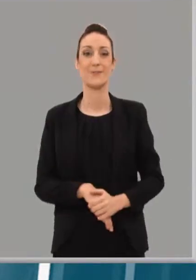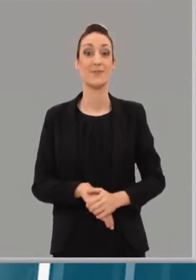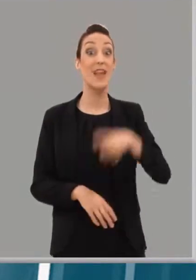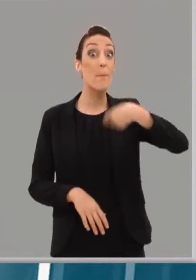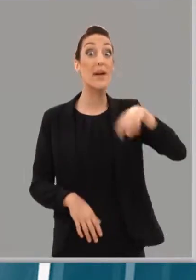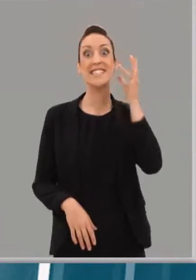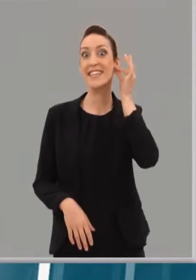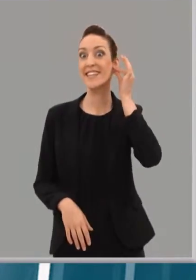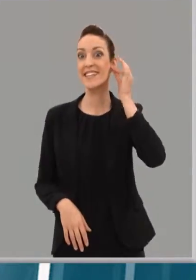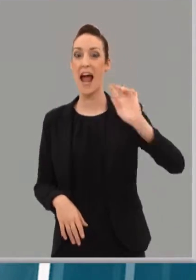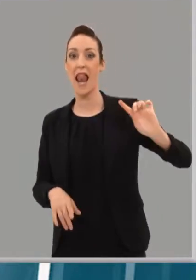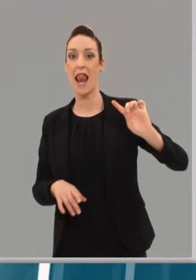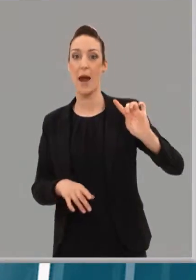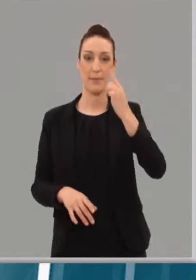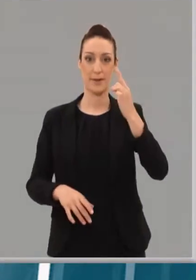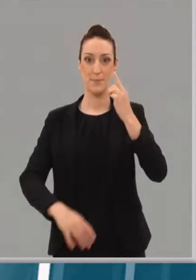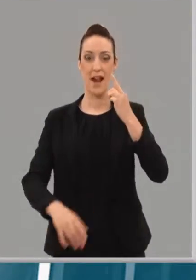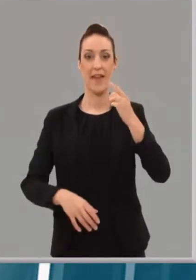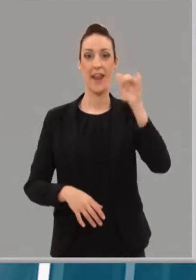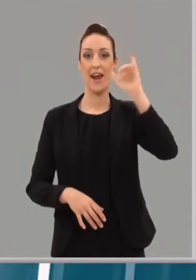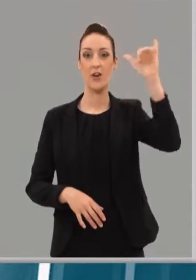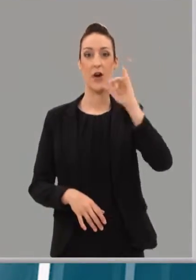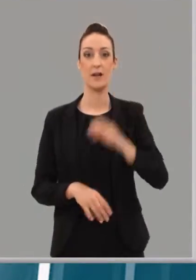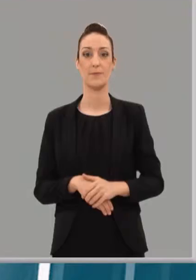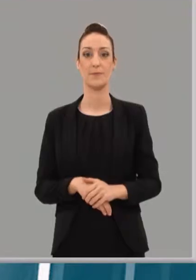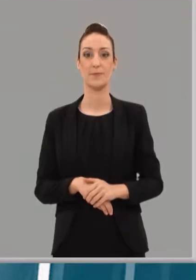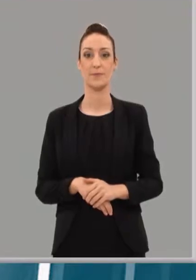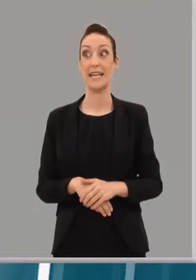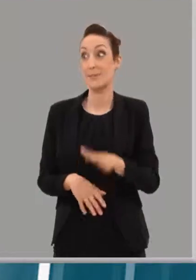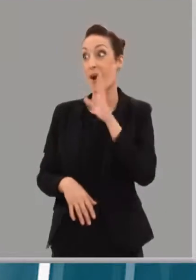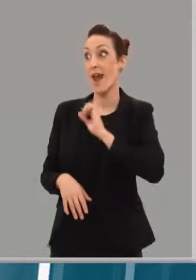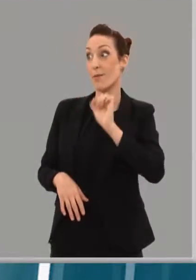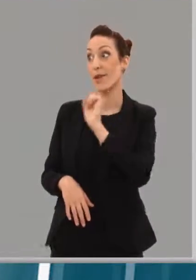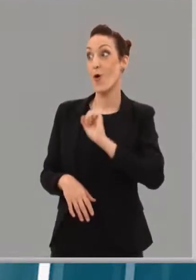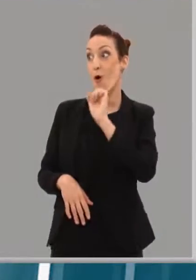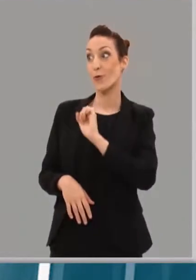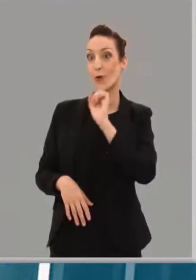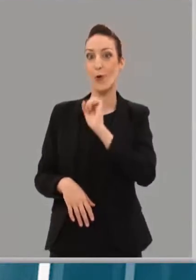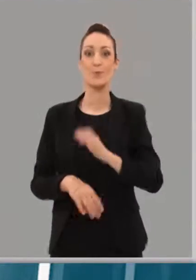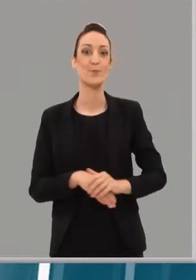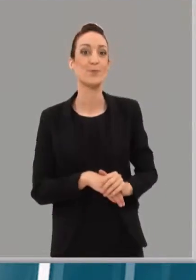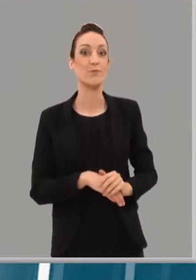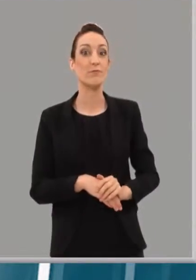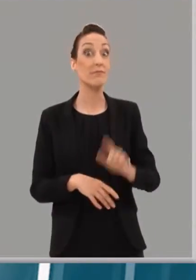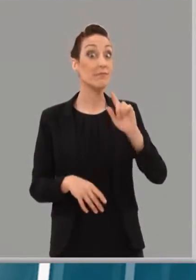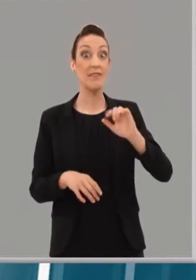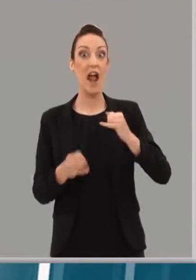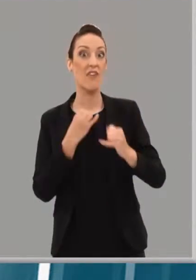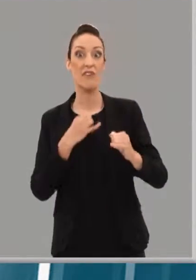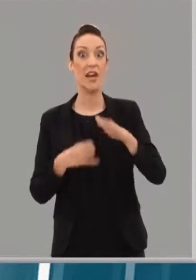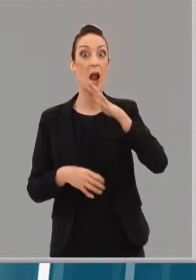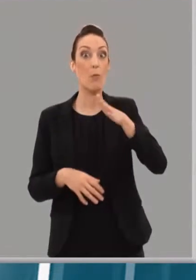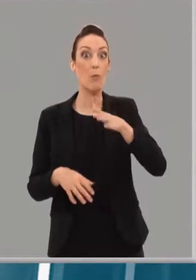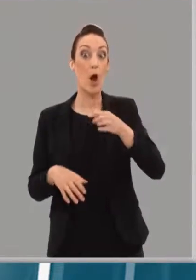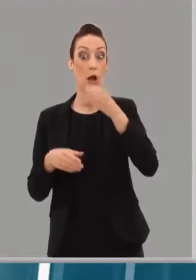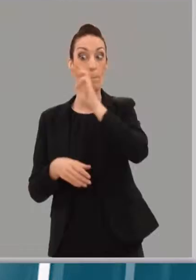Rioja. ¡Presidencia, presidenta, presidenta! Es extraordinario. Y es extraordinario porque ha acabado con un cuarto de siglo de hegemonía